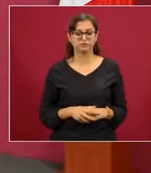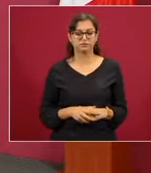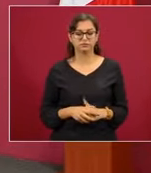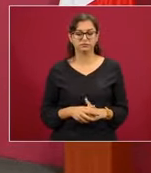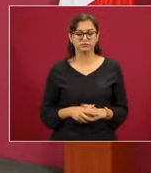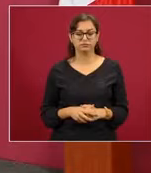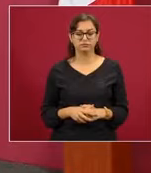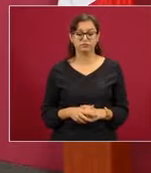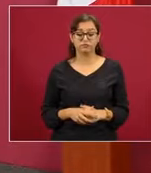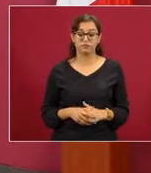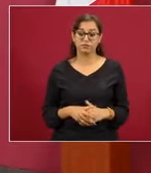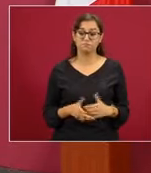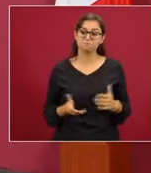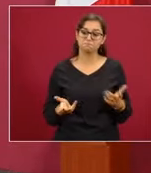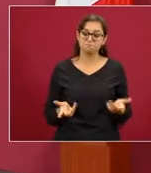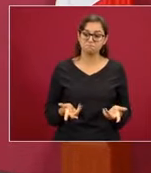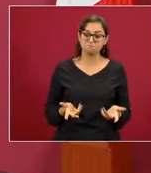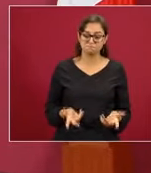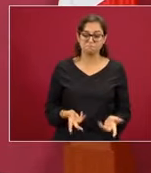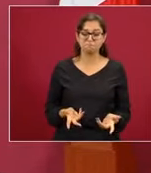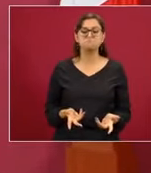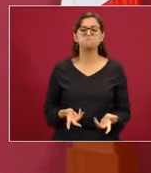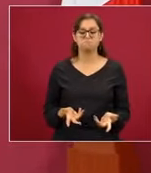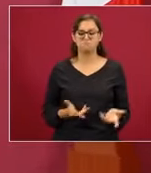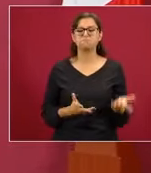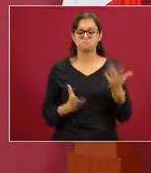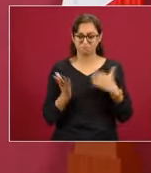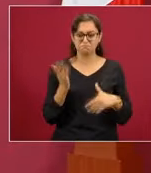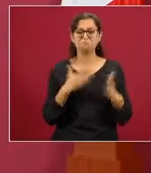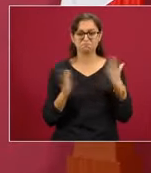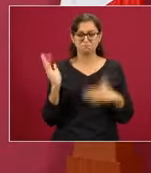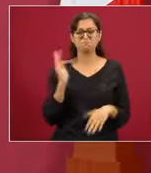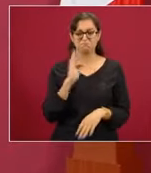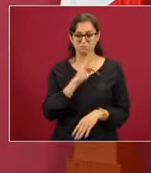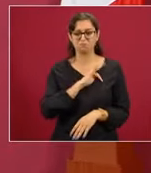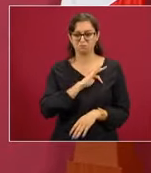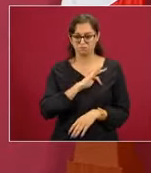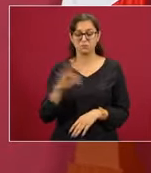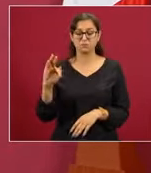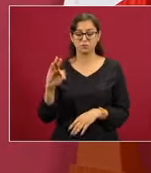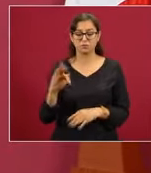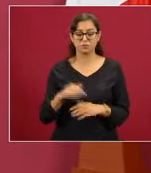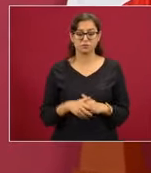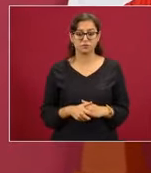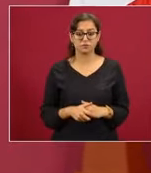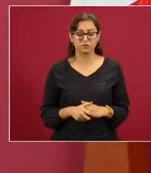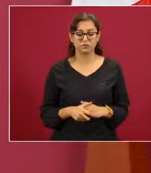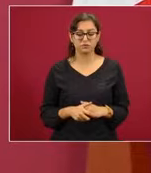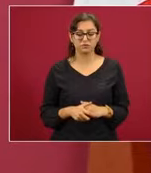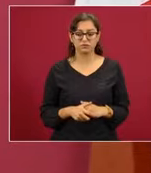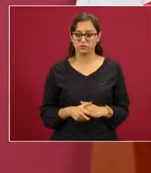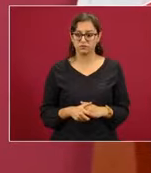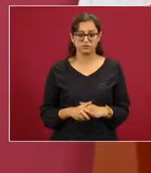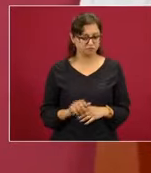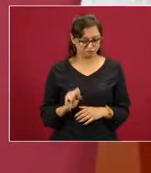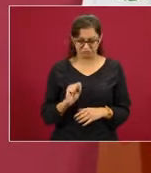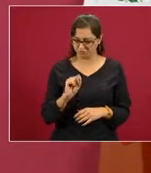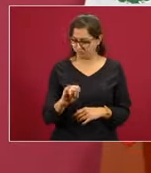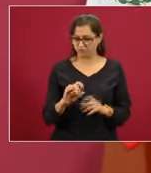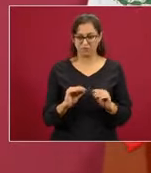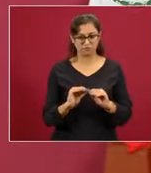Entonces, vamos a salir adelante y desde luego que